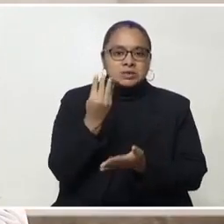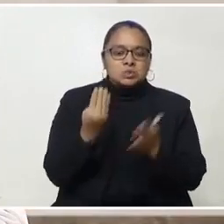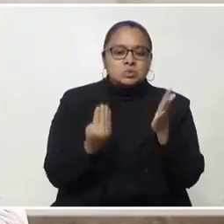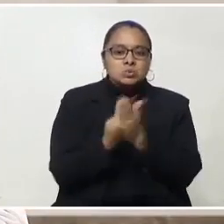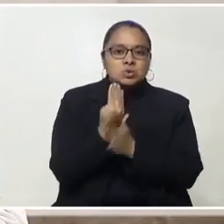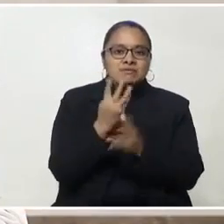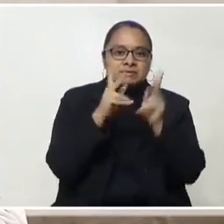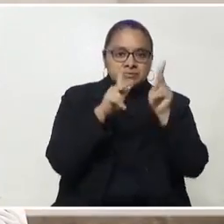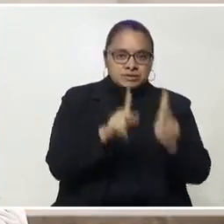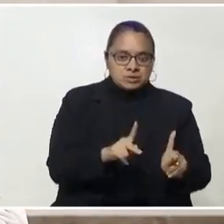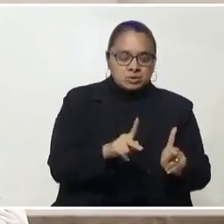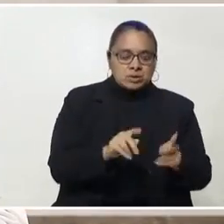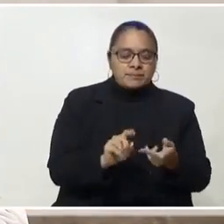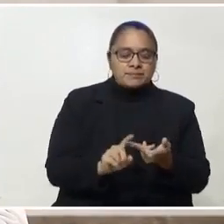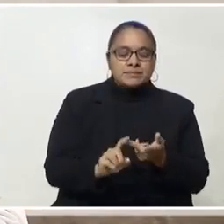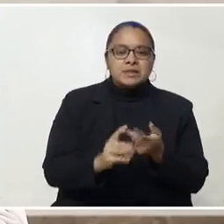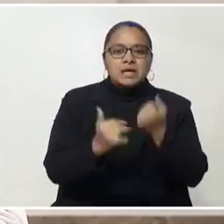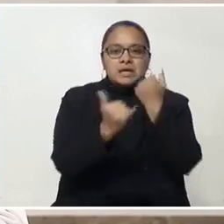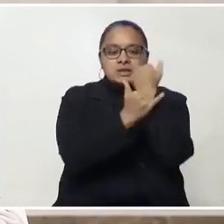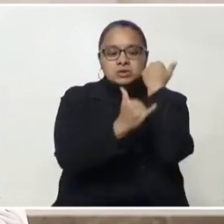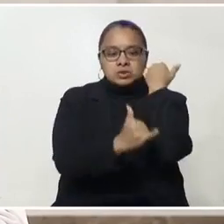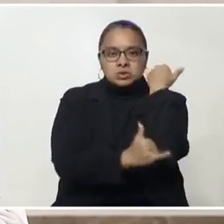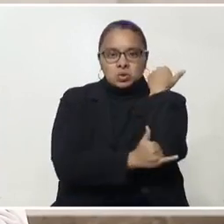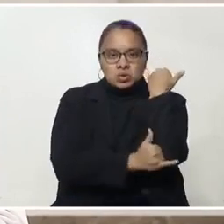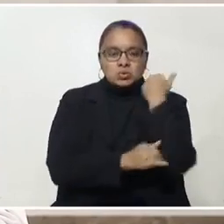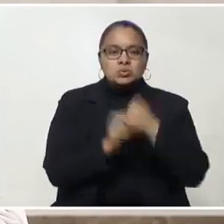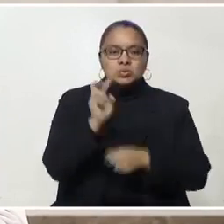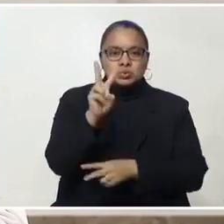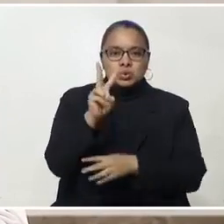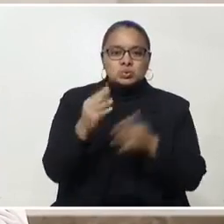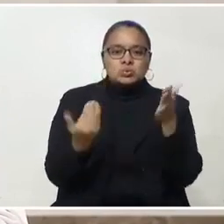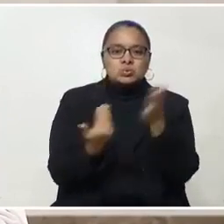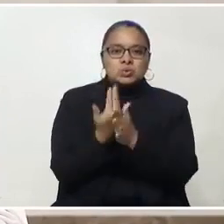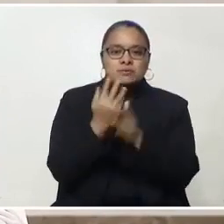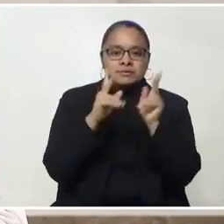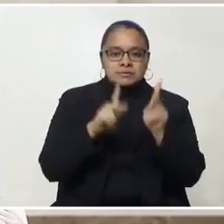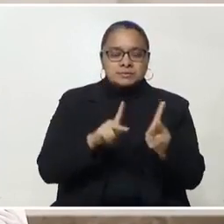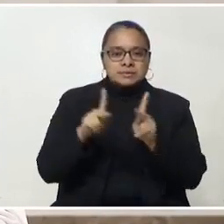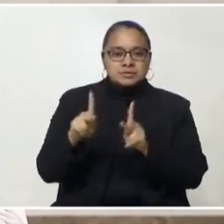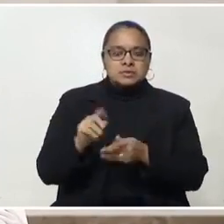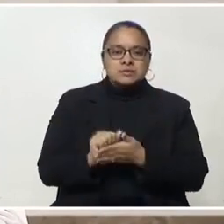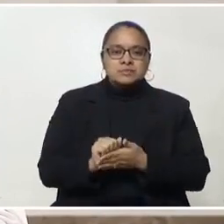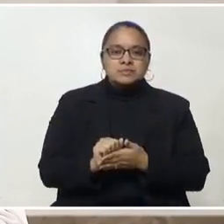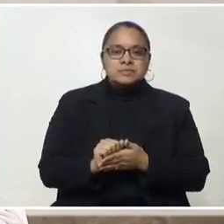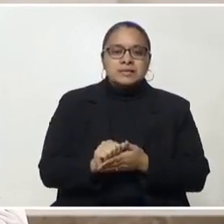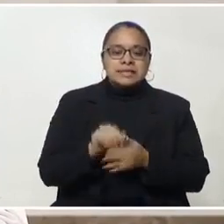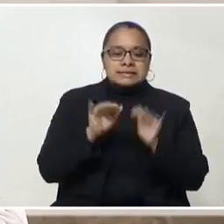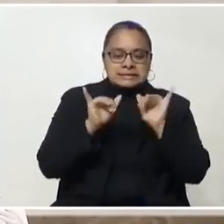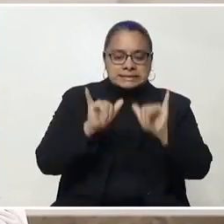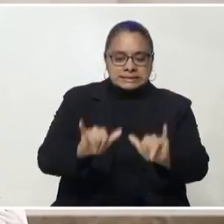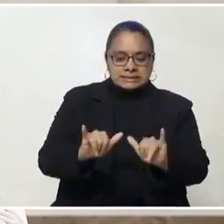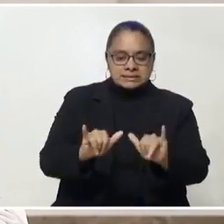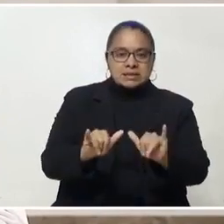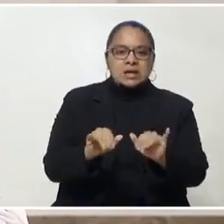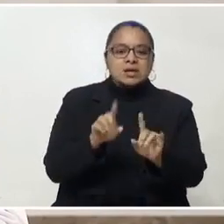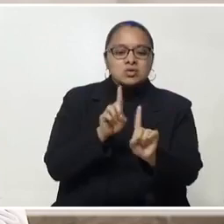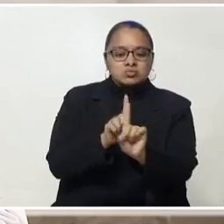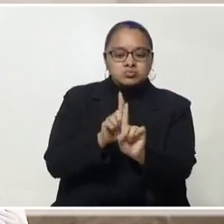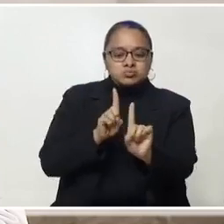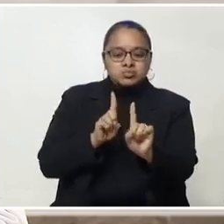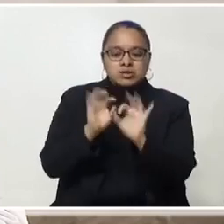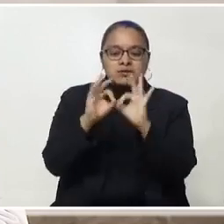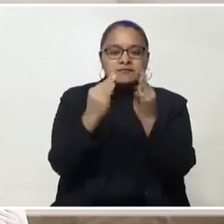casos. Lloro, dos nuevos casos. Los pacientes se encuentran en aislamiento,